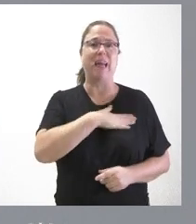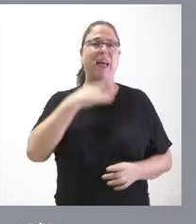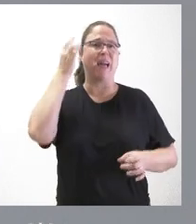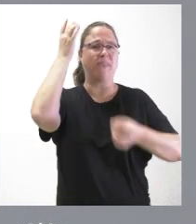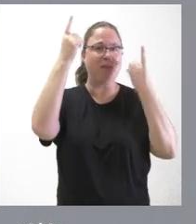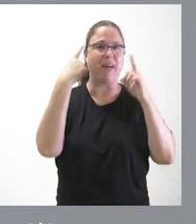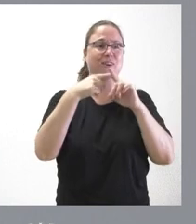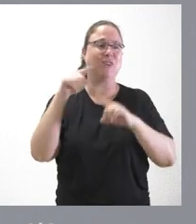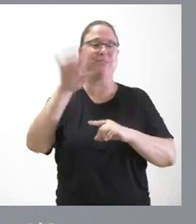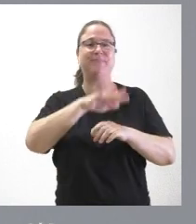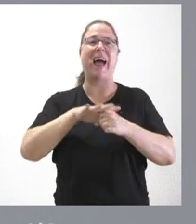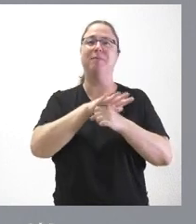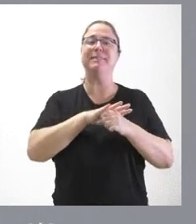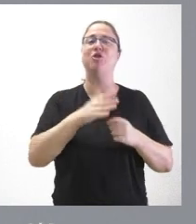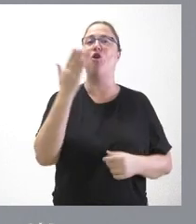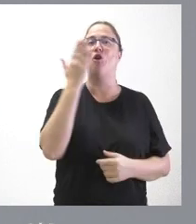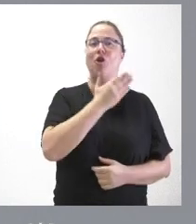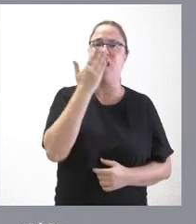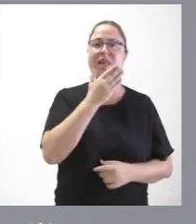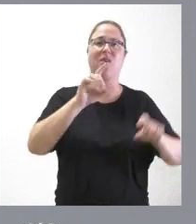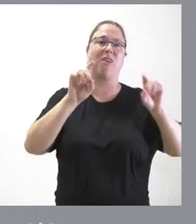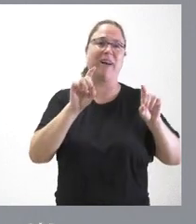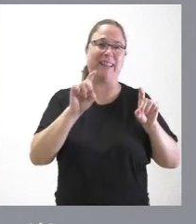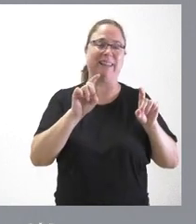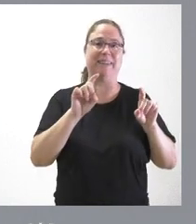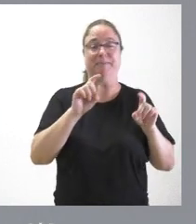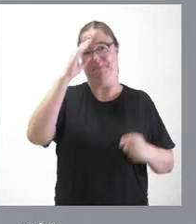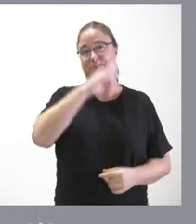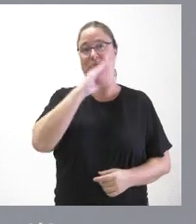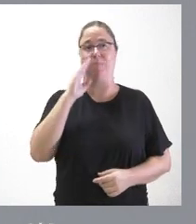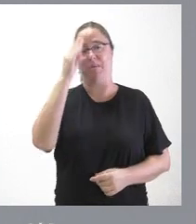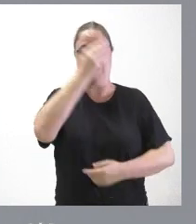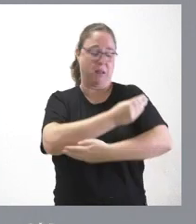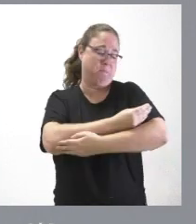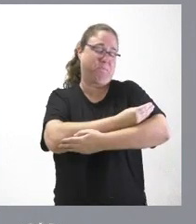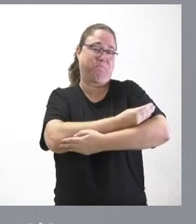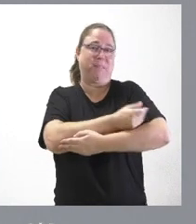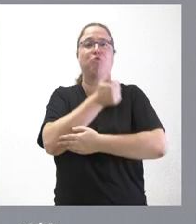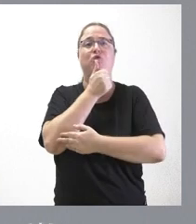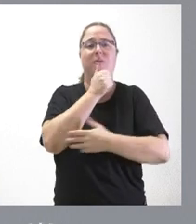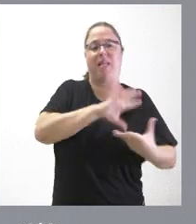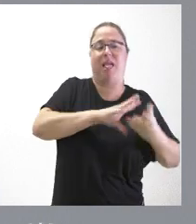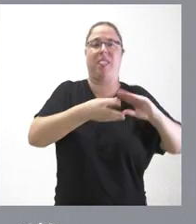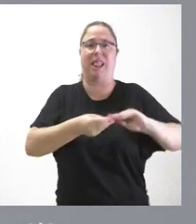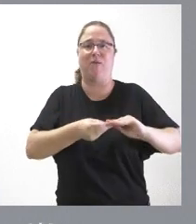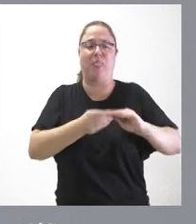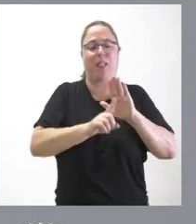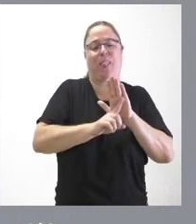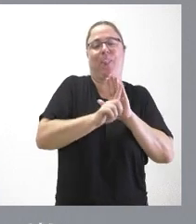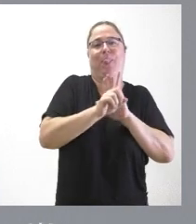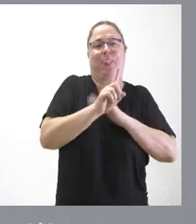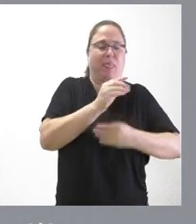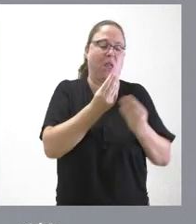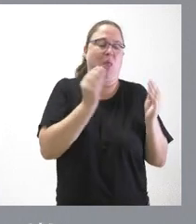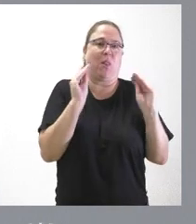propias del ámbito escolar y educativo, pues muchos padres estiman que todavía no se adecúan para el estado de desarrollo de